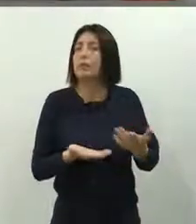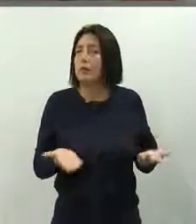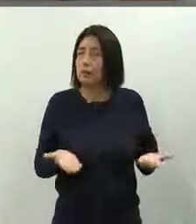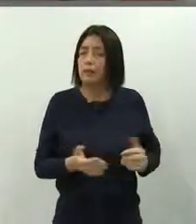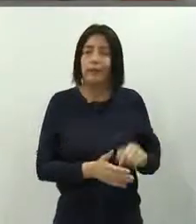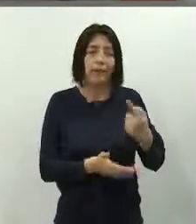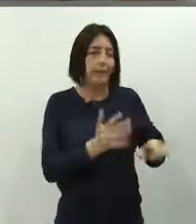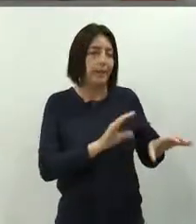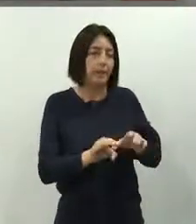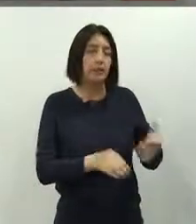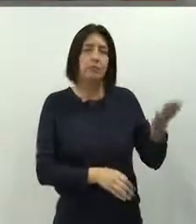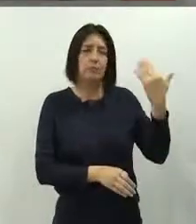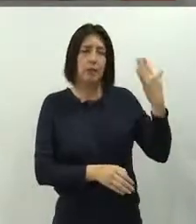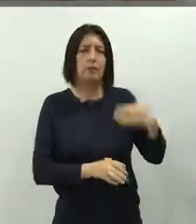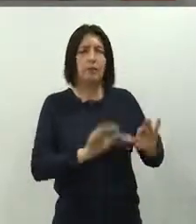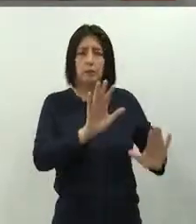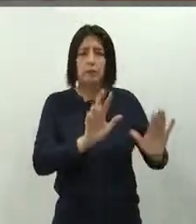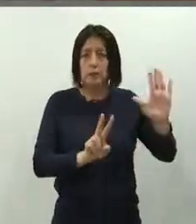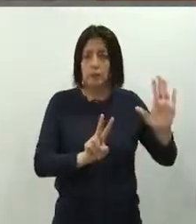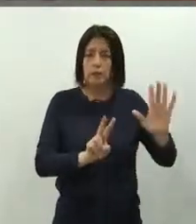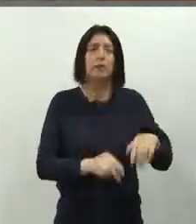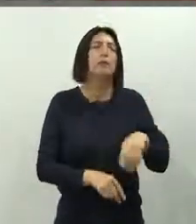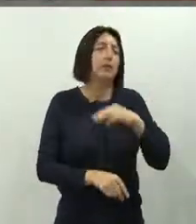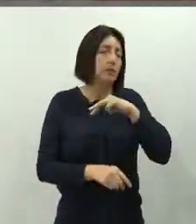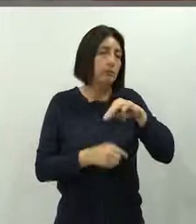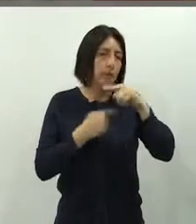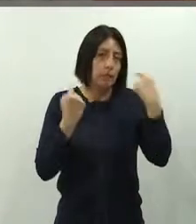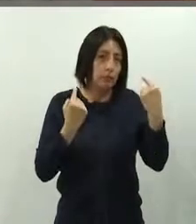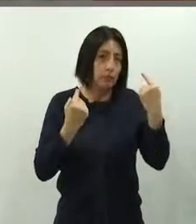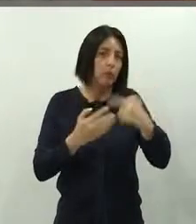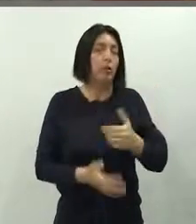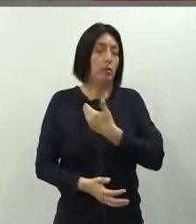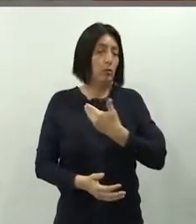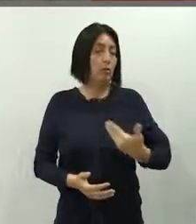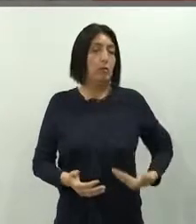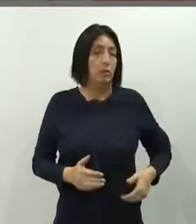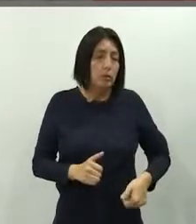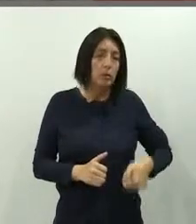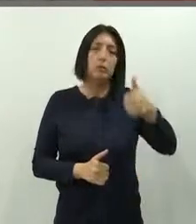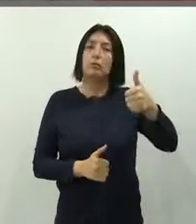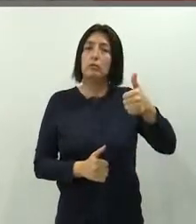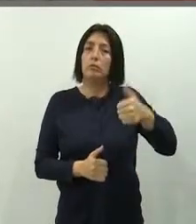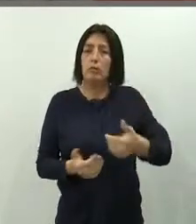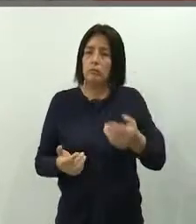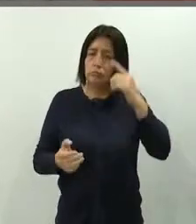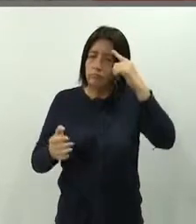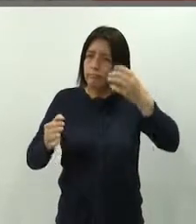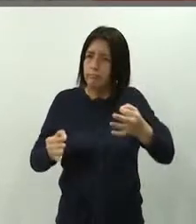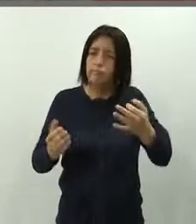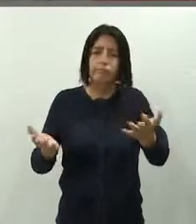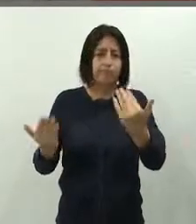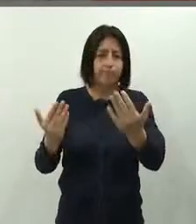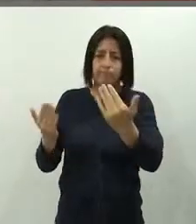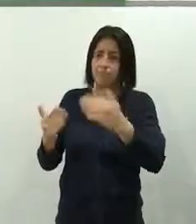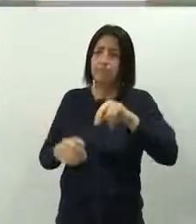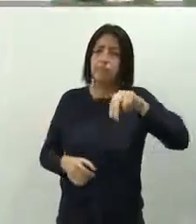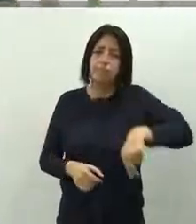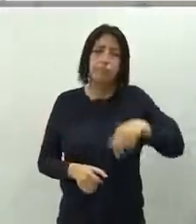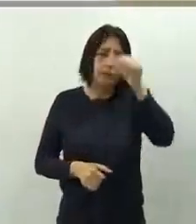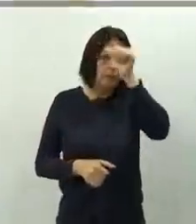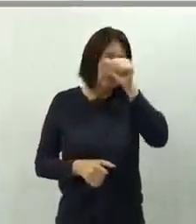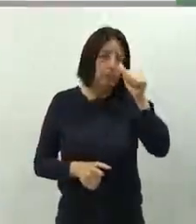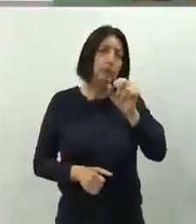realizado el pasado 17 de marzo, el Supremo Gobierno ha dispuesto a convocar este domingo 24 de noviembre